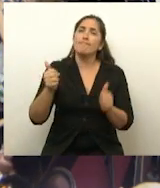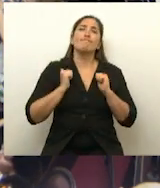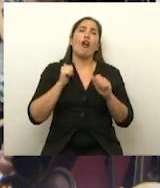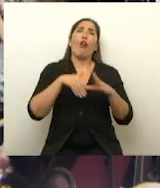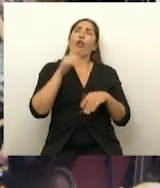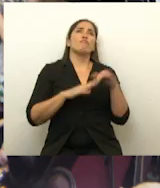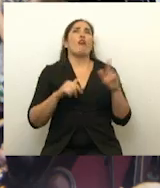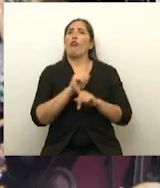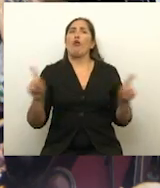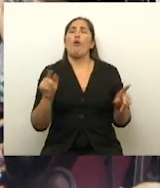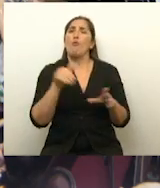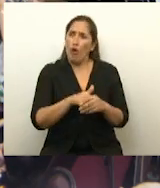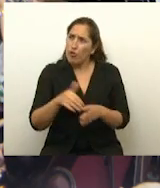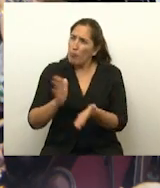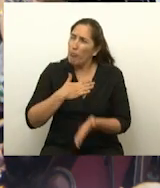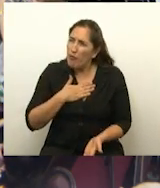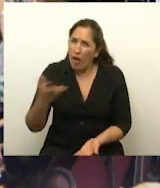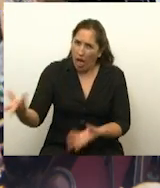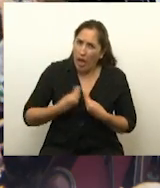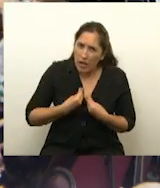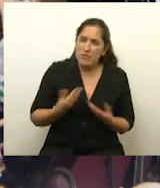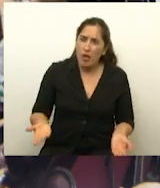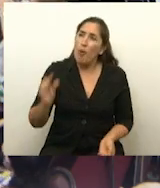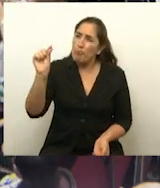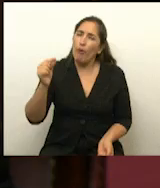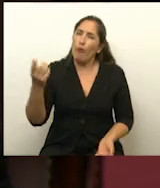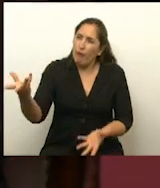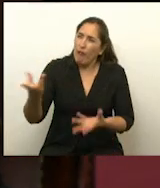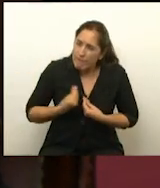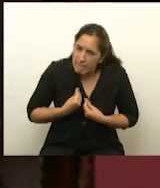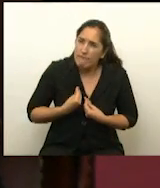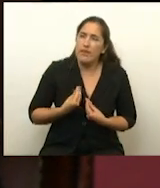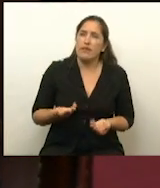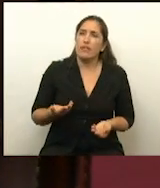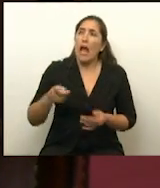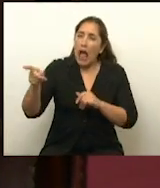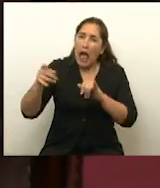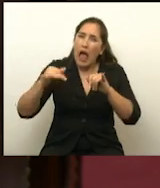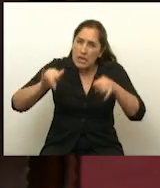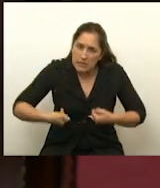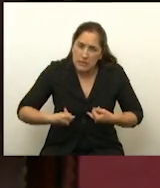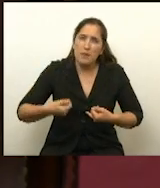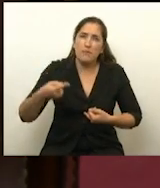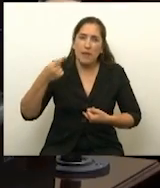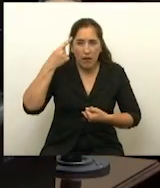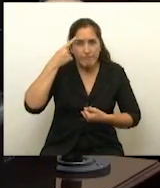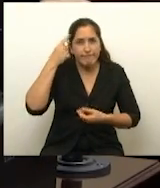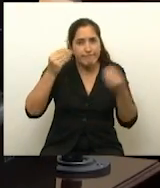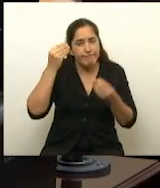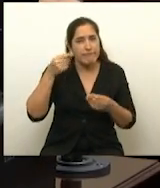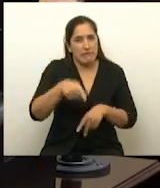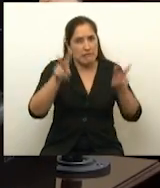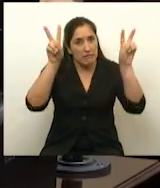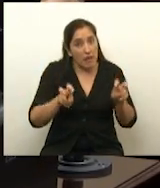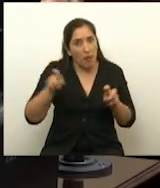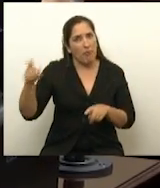que nos dé una mano. Tengan algo de solidaridad y acepten comprometerse con este tema, desde la